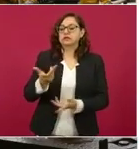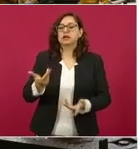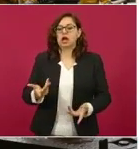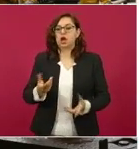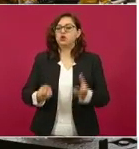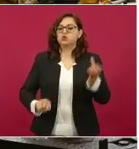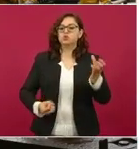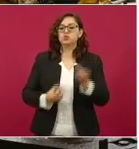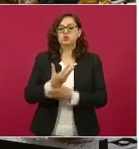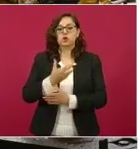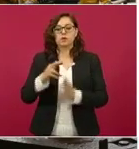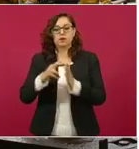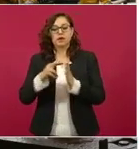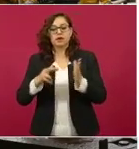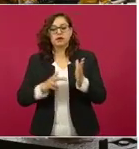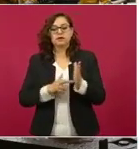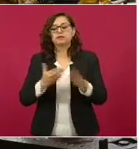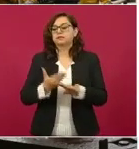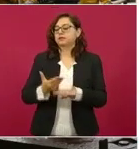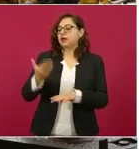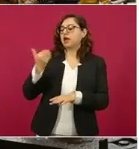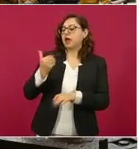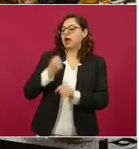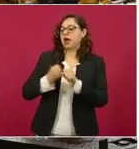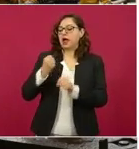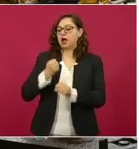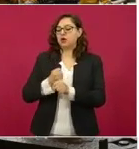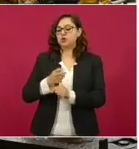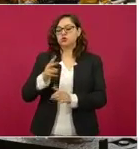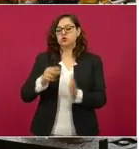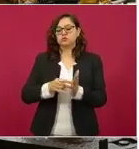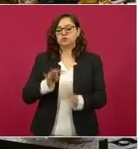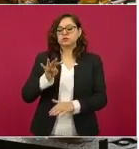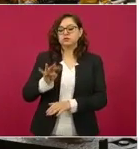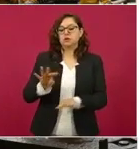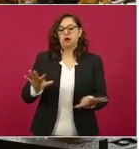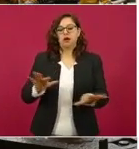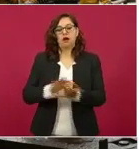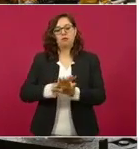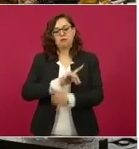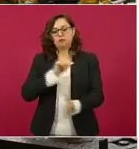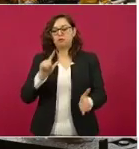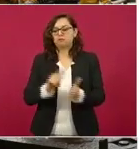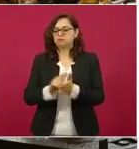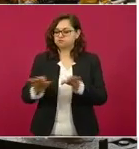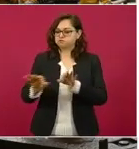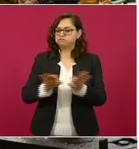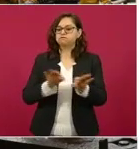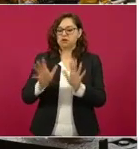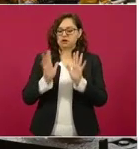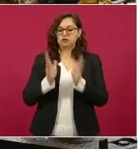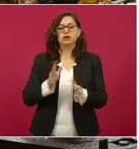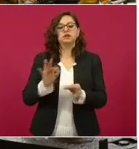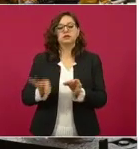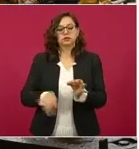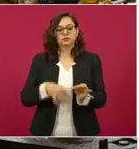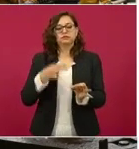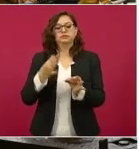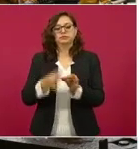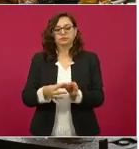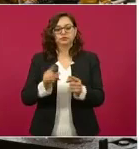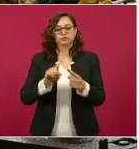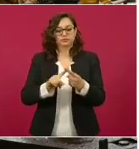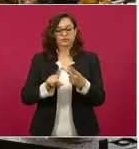producto de la reforma del primero de mayo de 2019. Son las elecciones a dirigentes sindicales más